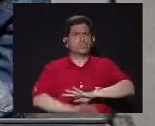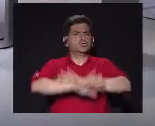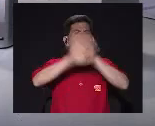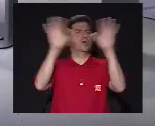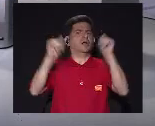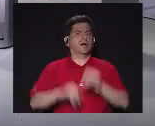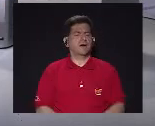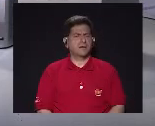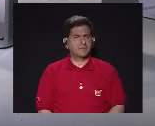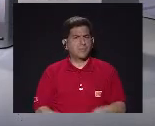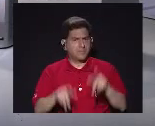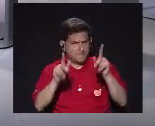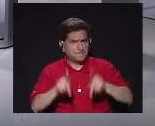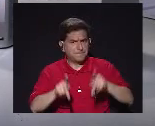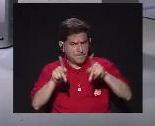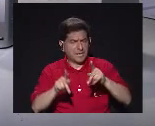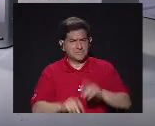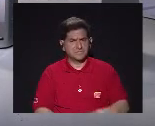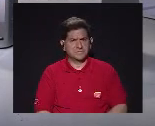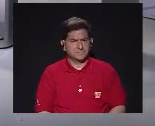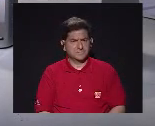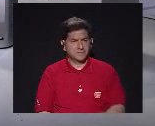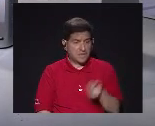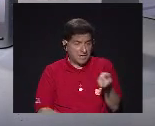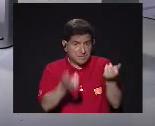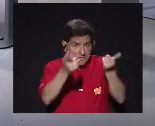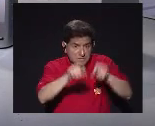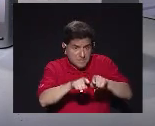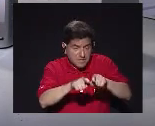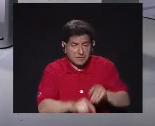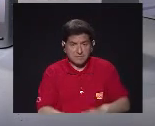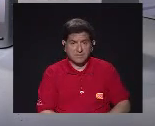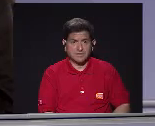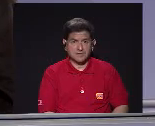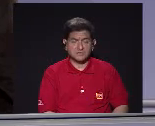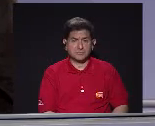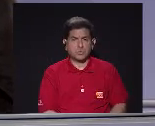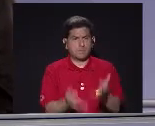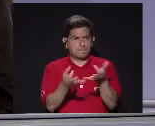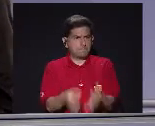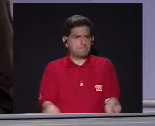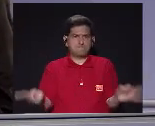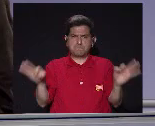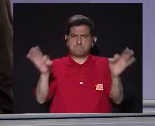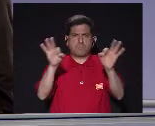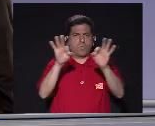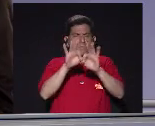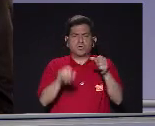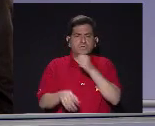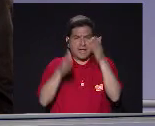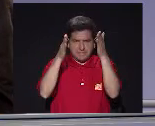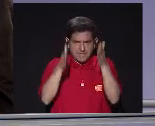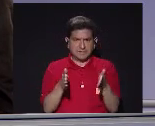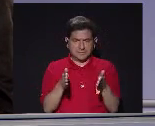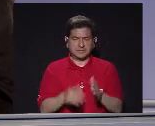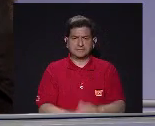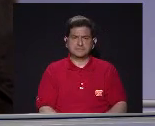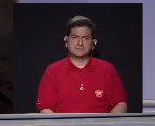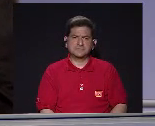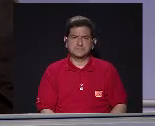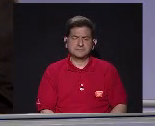claro que sí Aquí tenemos gente O sea Realmente Los pesos pesados De los cantatores